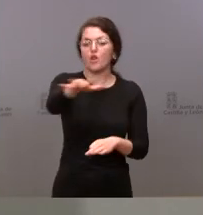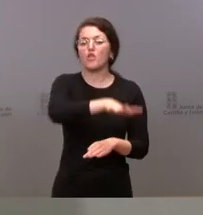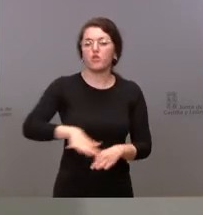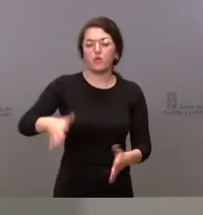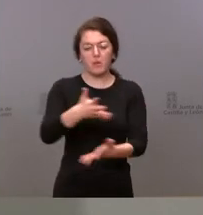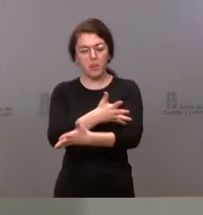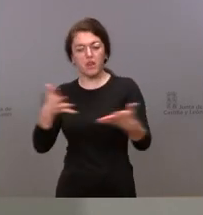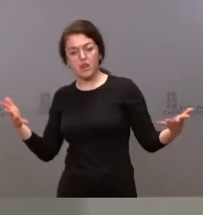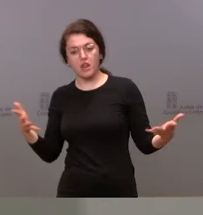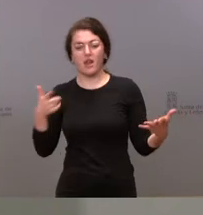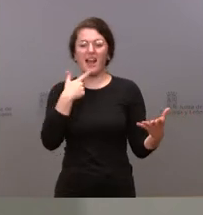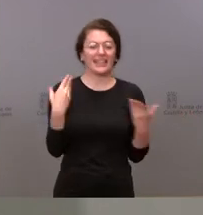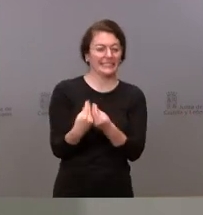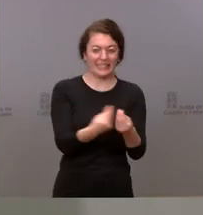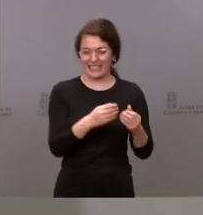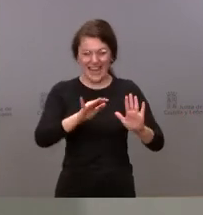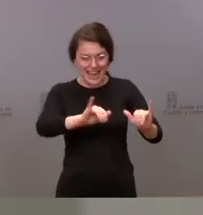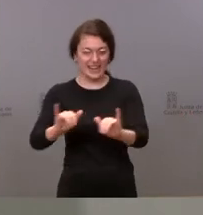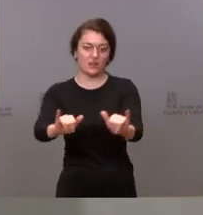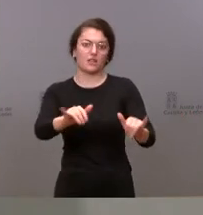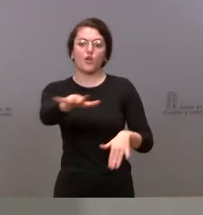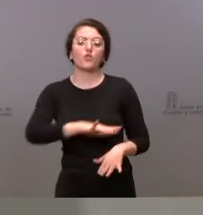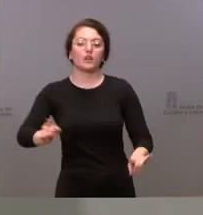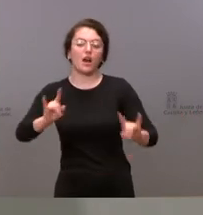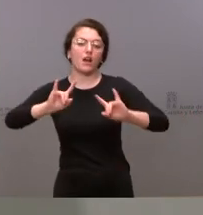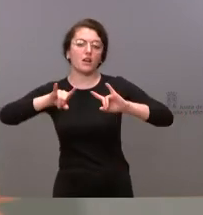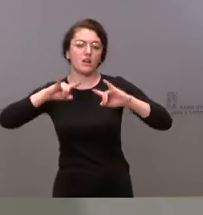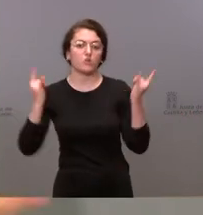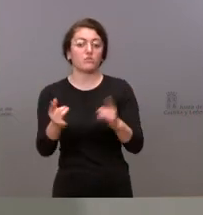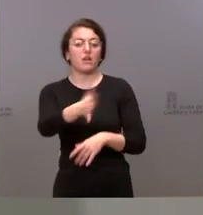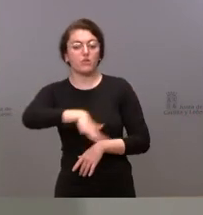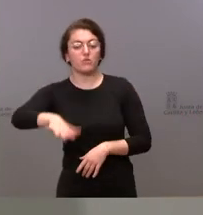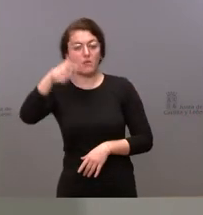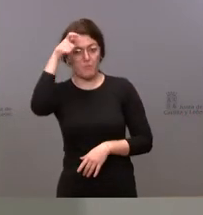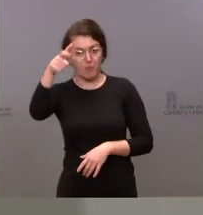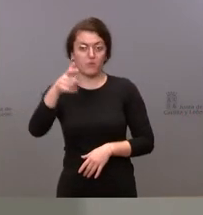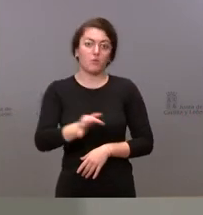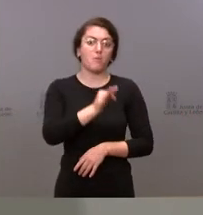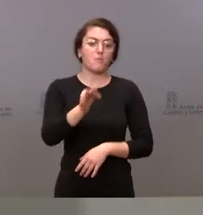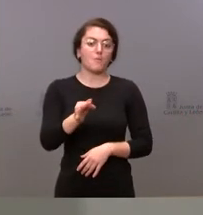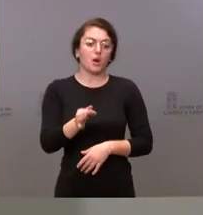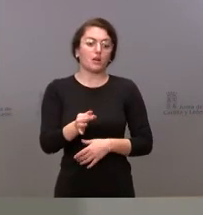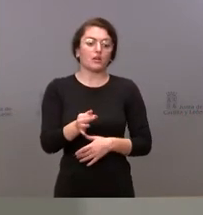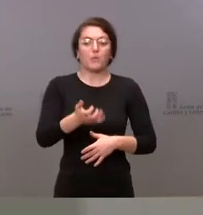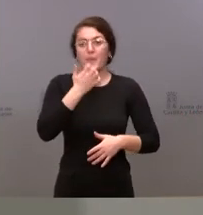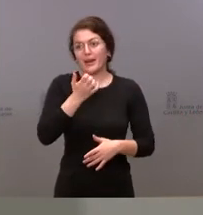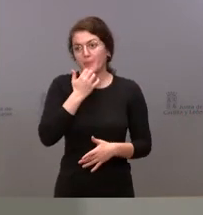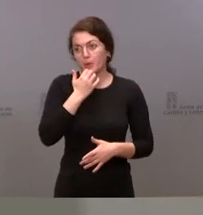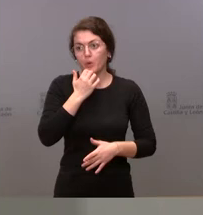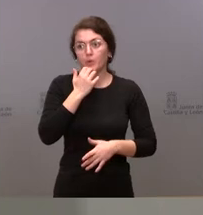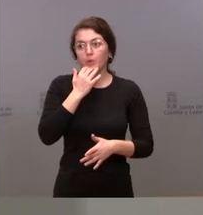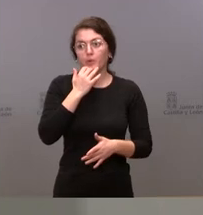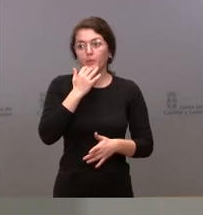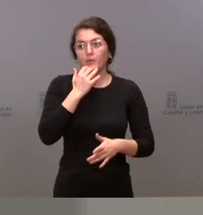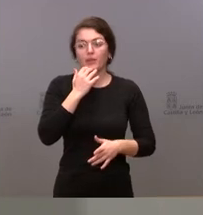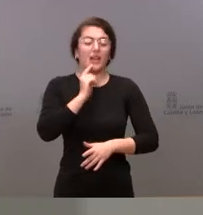hay ningún tipo de aglomeración los espacios naturales de Castilla y León y estamos hablando de la reacción de determinadas actividades como sean las actividades deportivas se